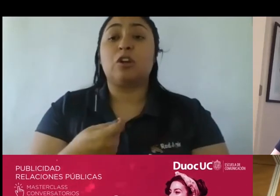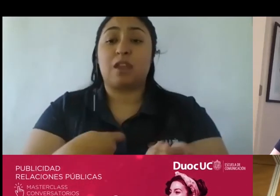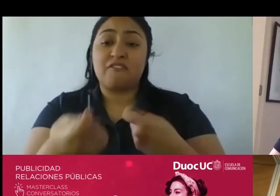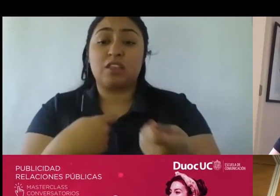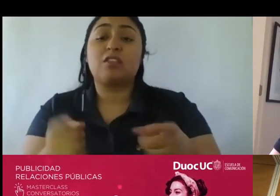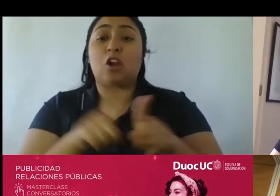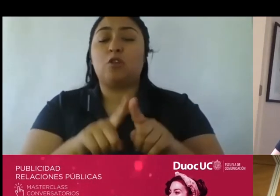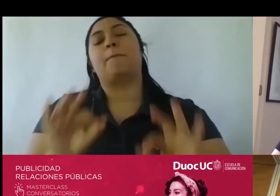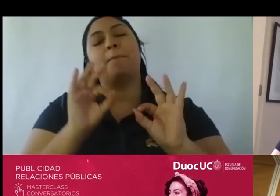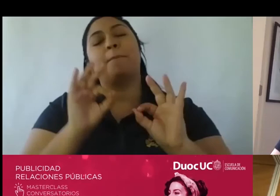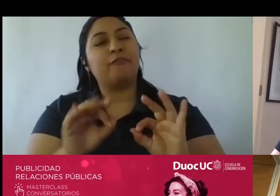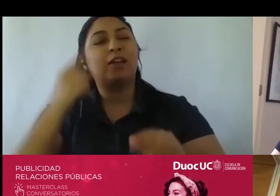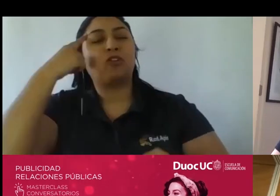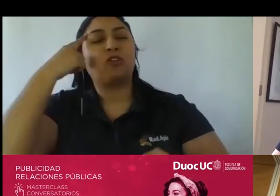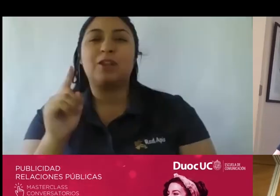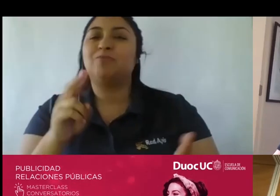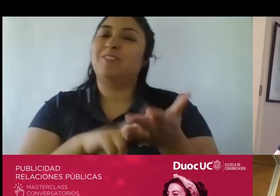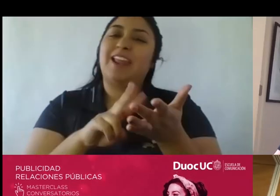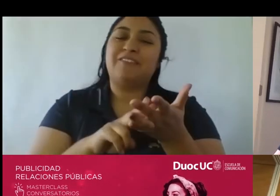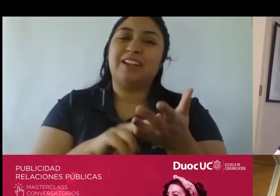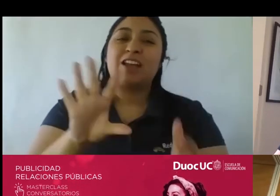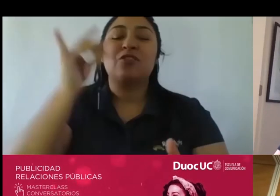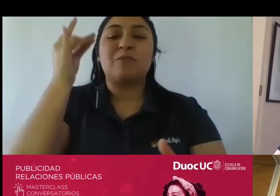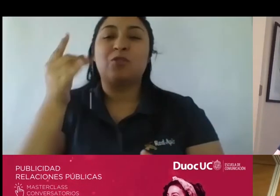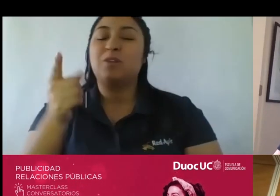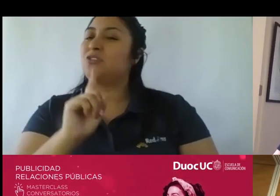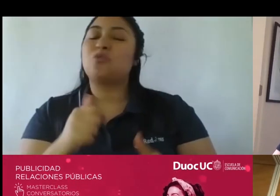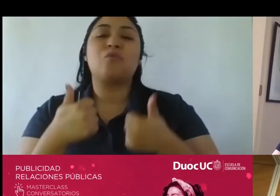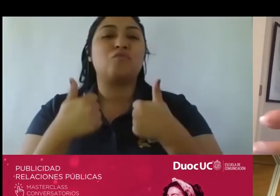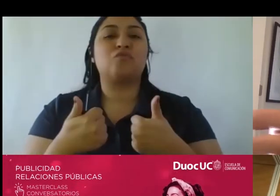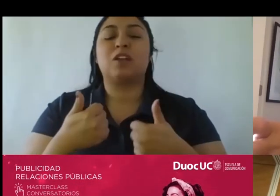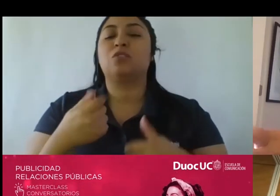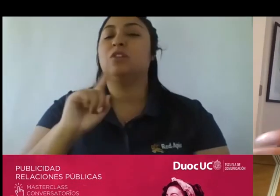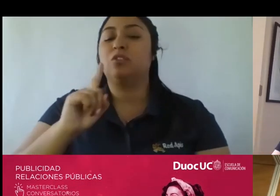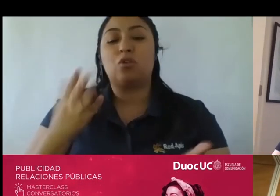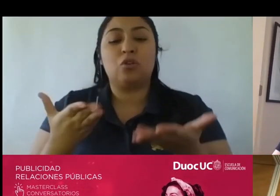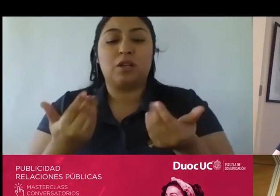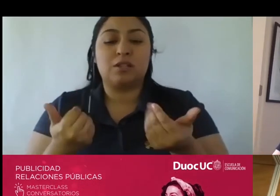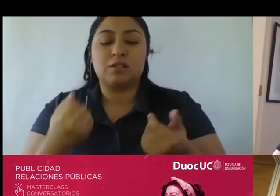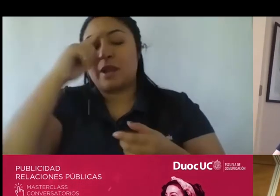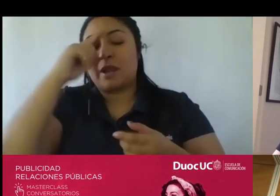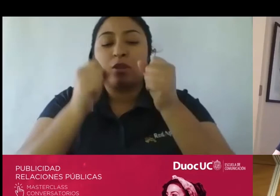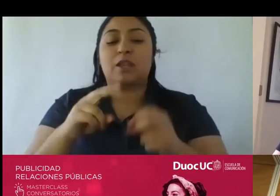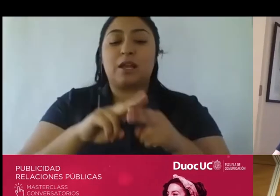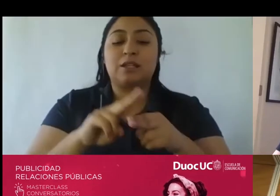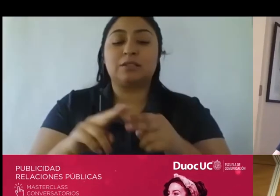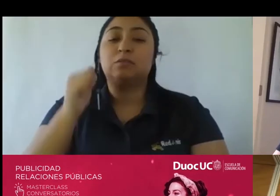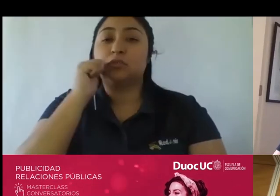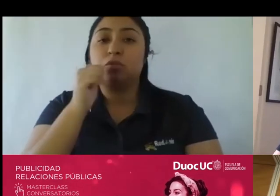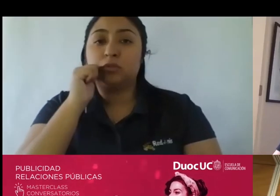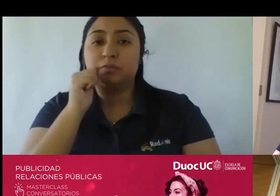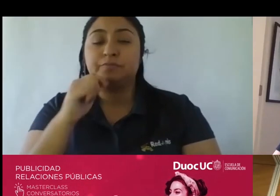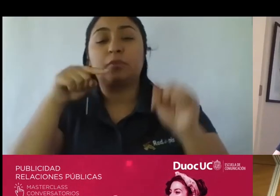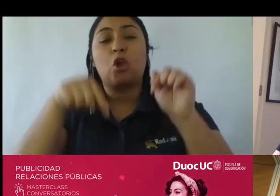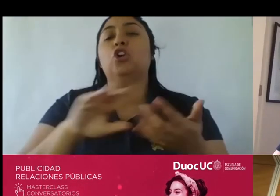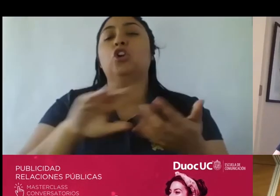eran ni lo bueno ni lo robustos que nosotros necesitamos para poder hacer día a día hoy día todas esas conexiones